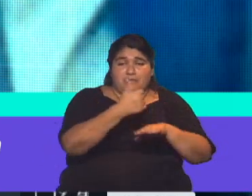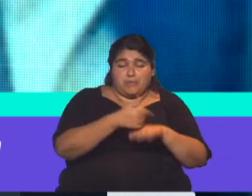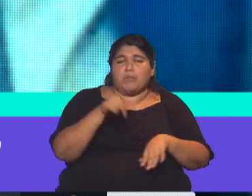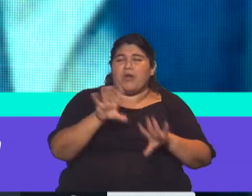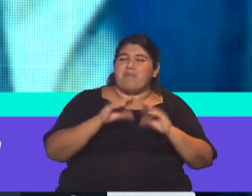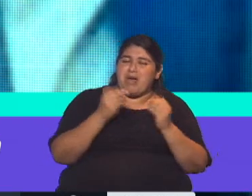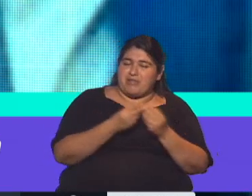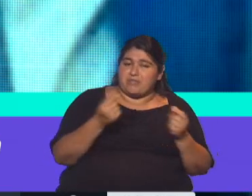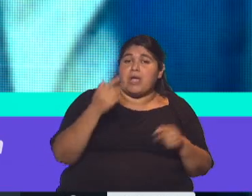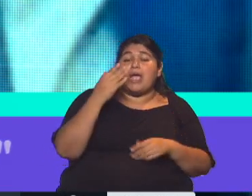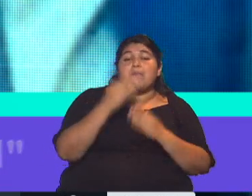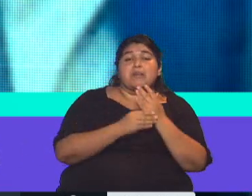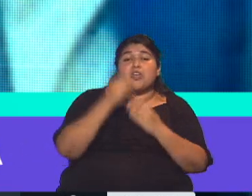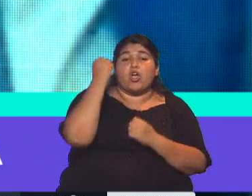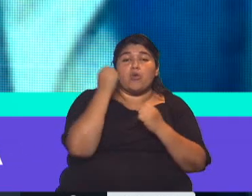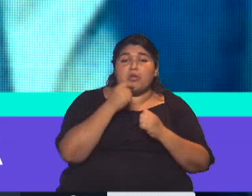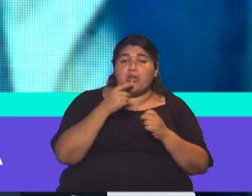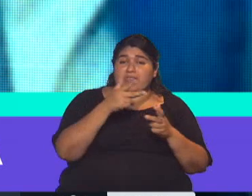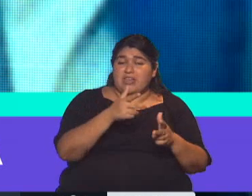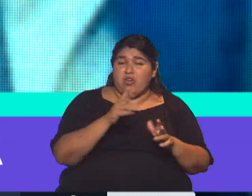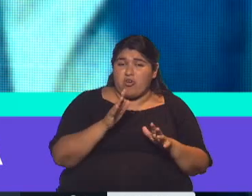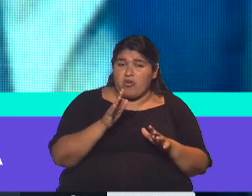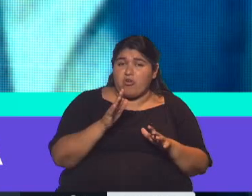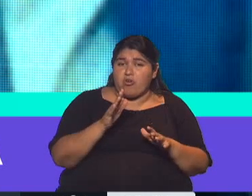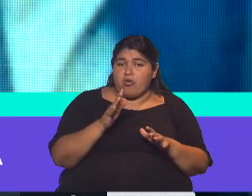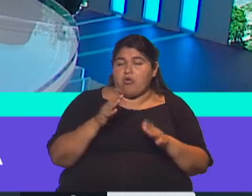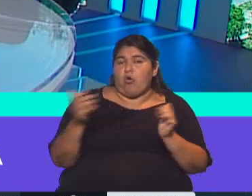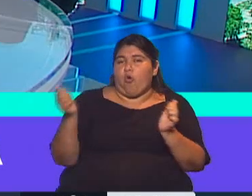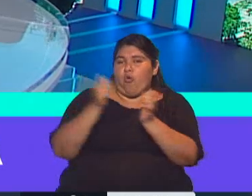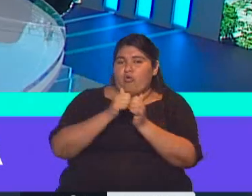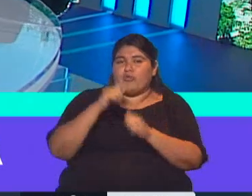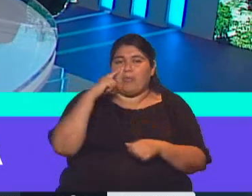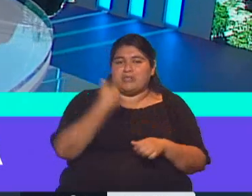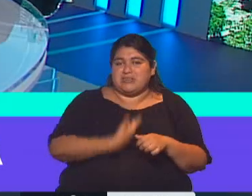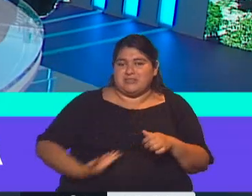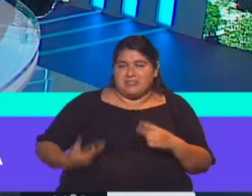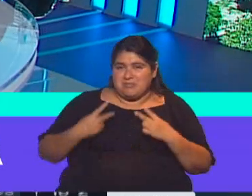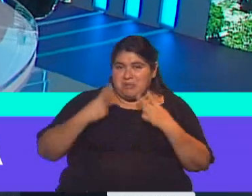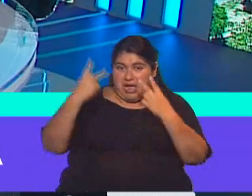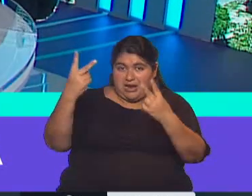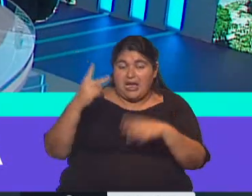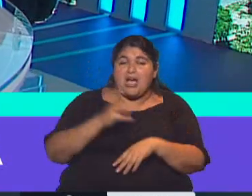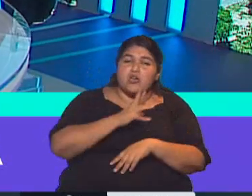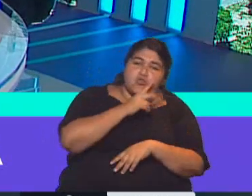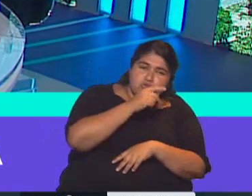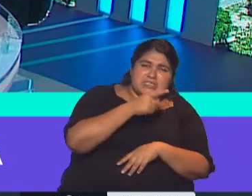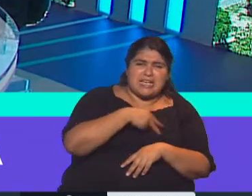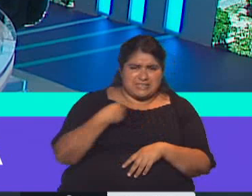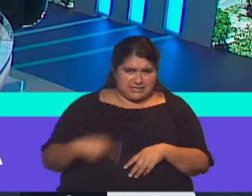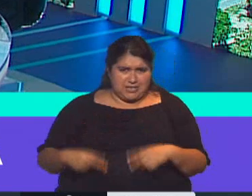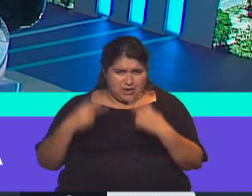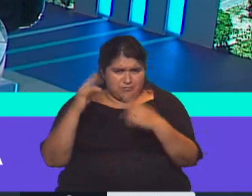cerrar el tema, Martín Guzmán, Ministro de Economía, se sube a la gira del presidente Alberto Fernández. ¿Rusia y China, los dos destinos? Exactamente.